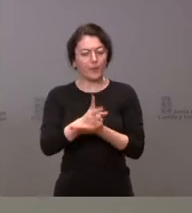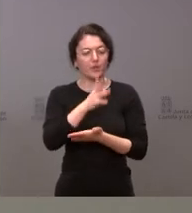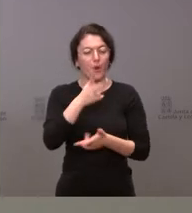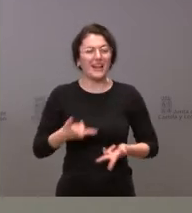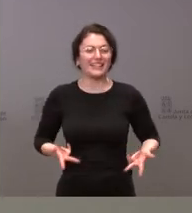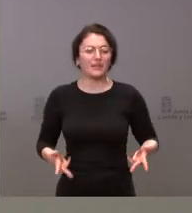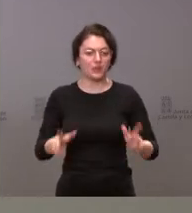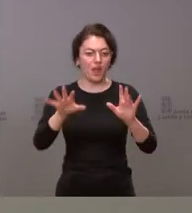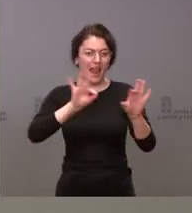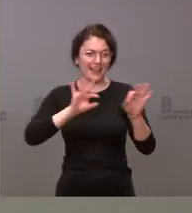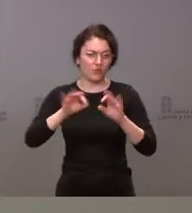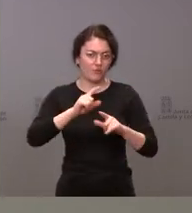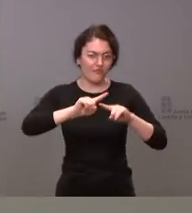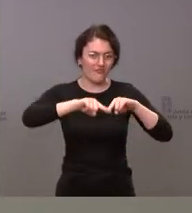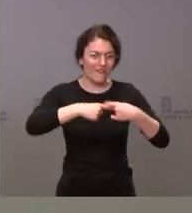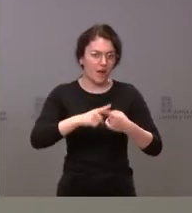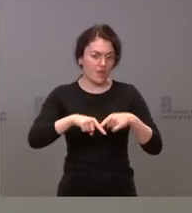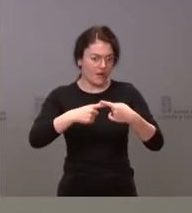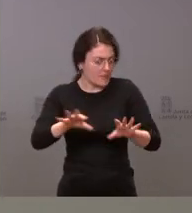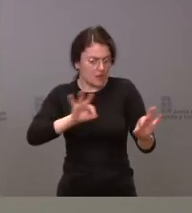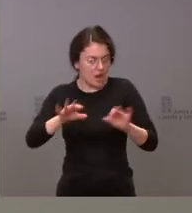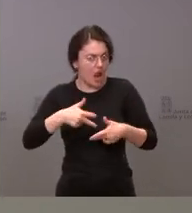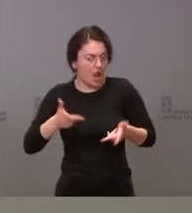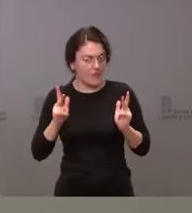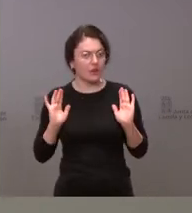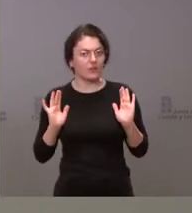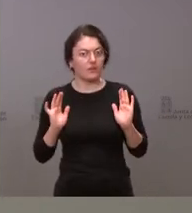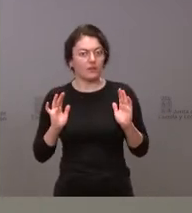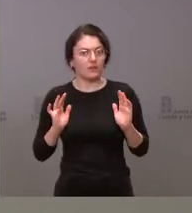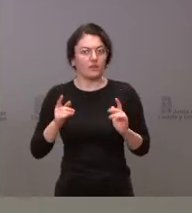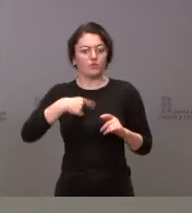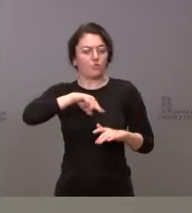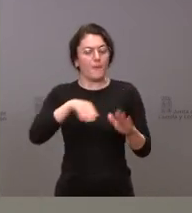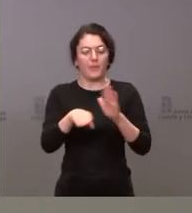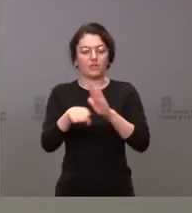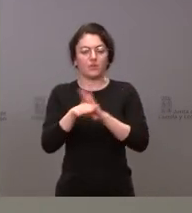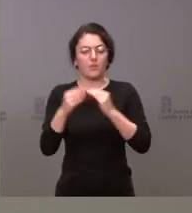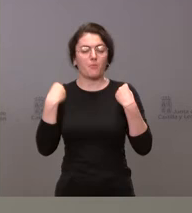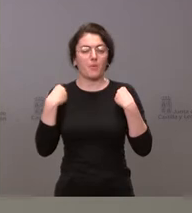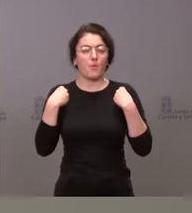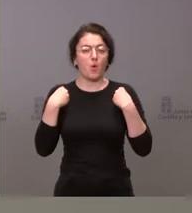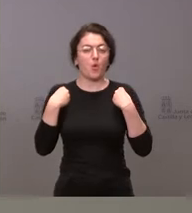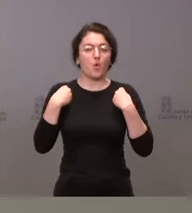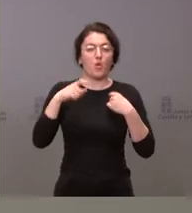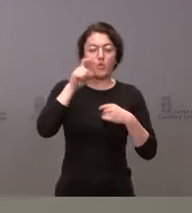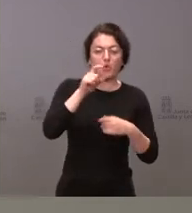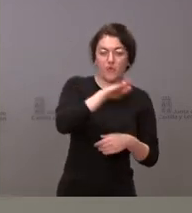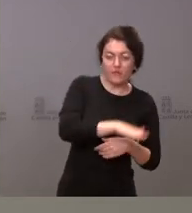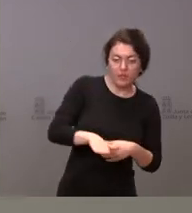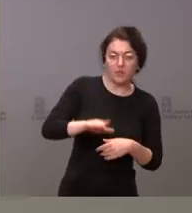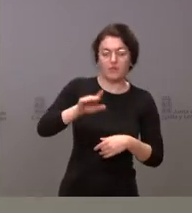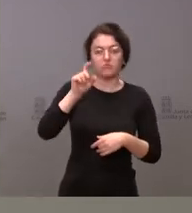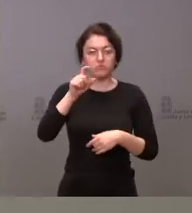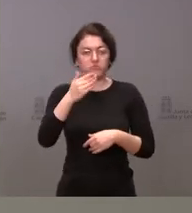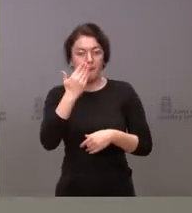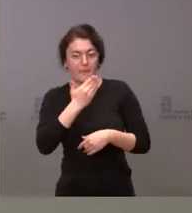elección de las familias, lo hemos mantenido y estamos manteniendo en la educación infantil, en la educación primaria, en la educación secundaria. Como bien saben,